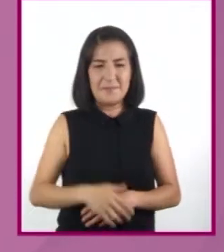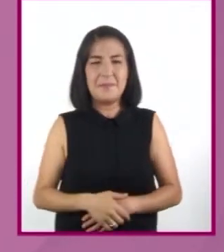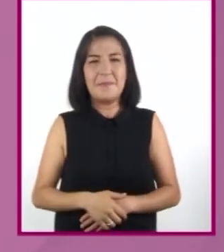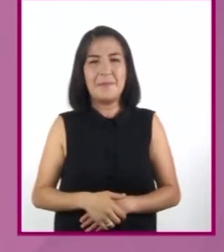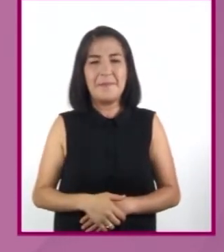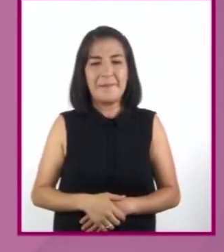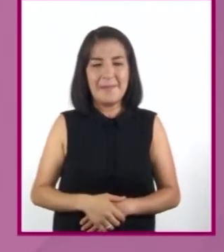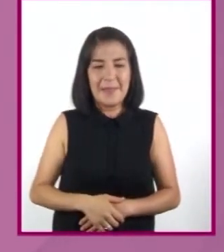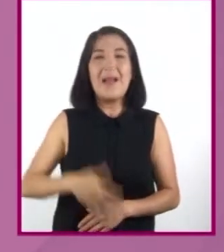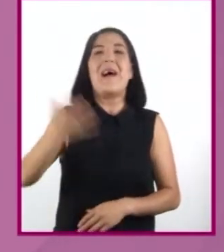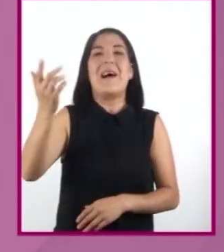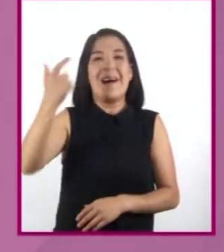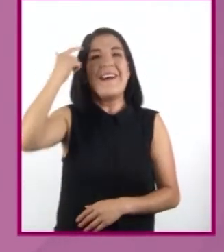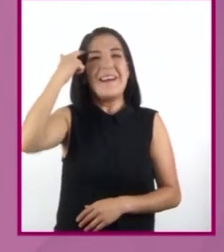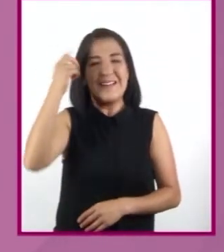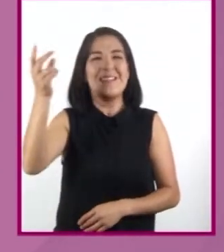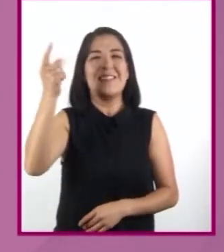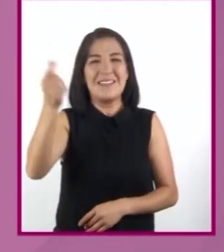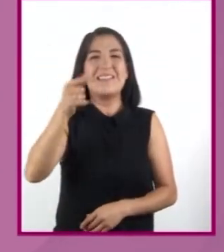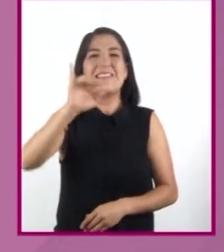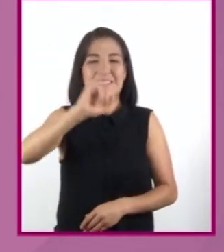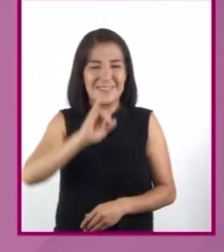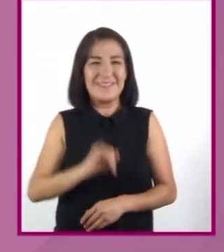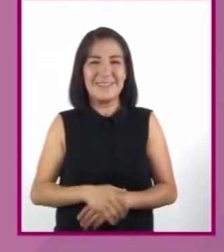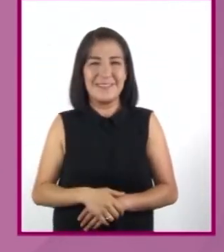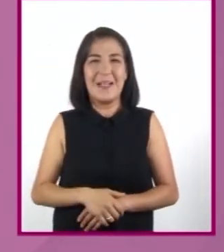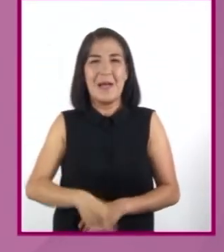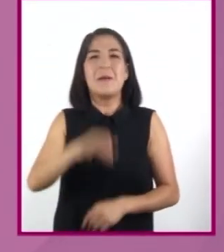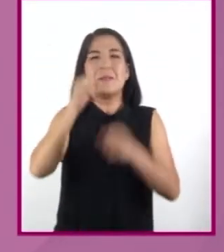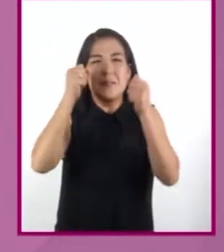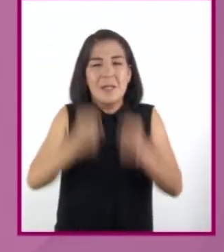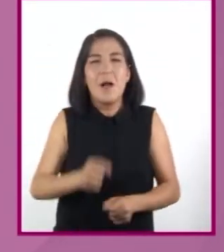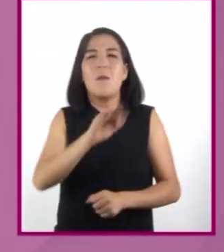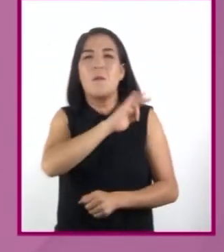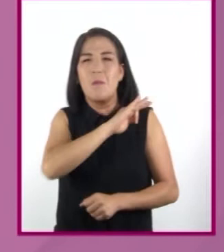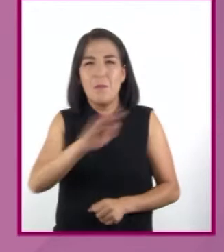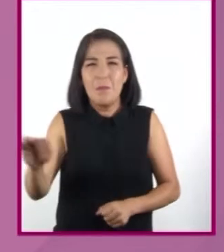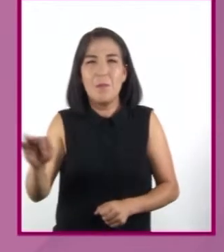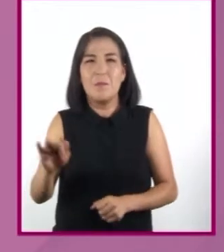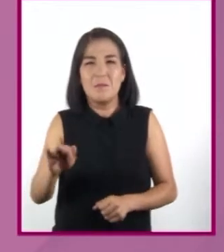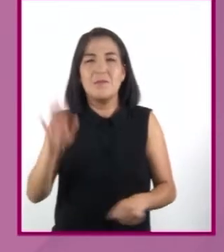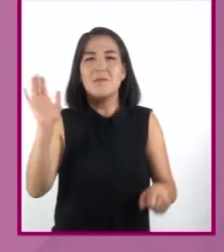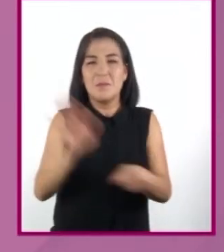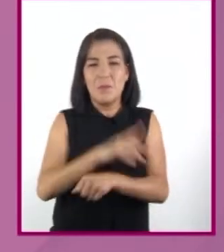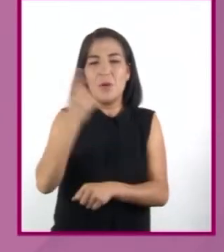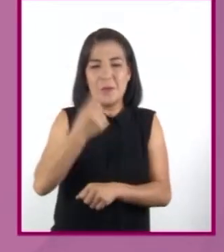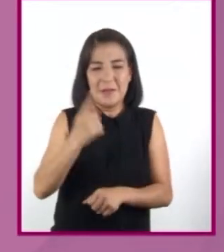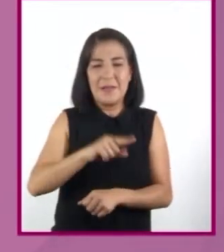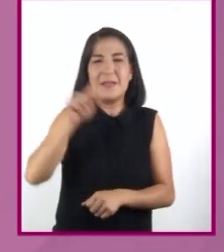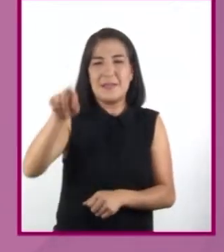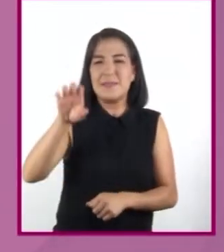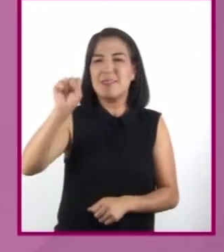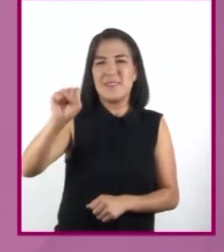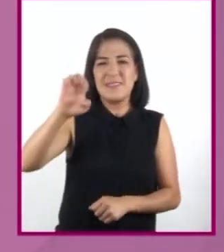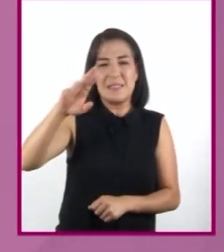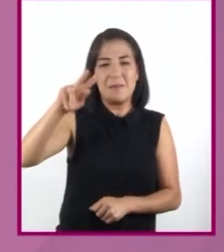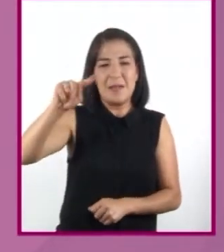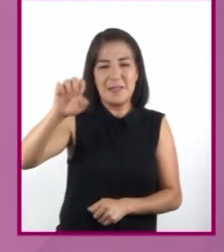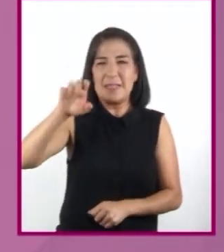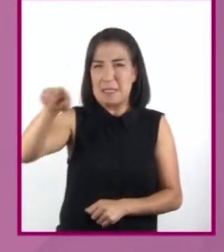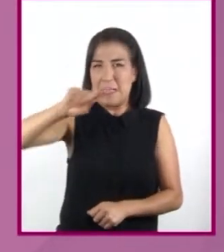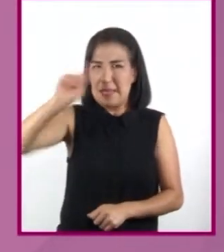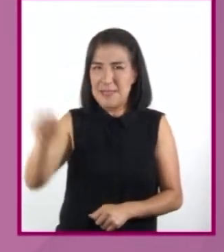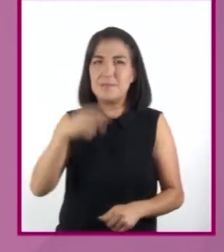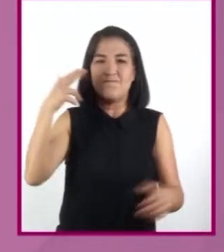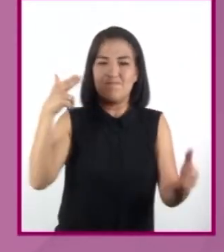¡Eureka! ¡Claro! Seguramente, porque Cervantes es el asesino.